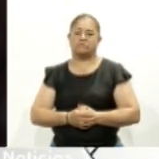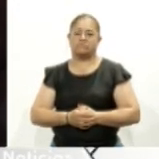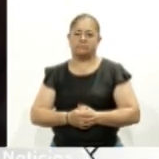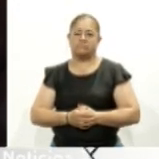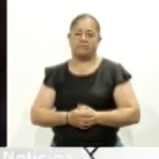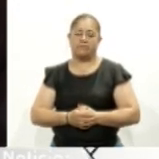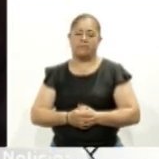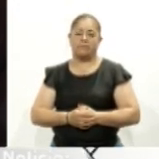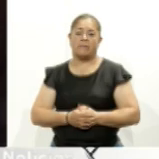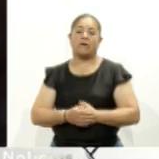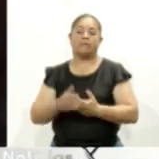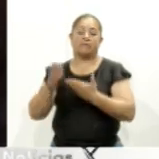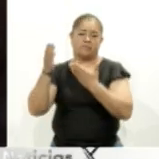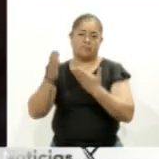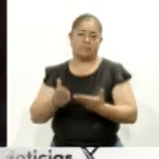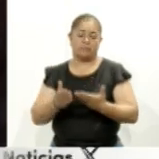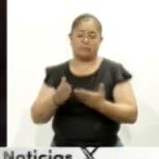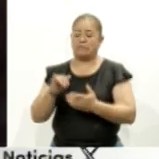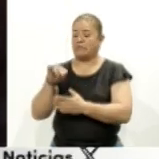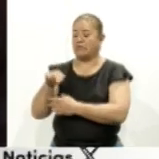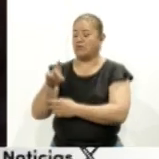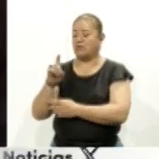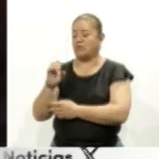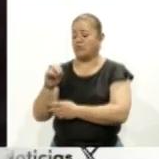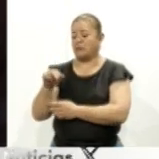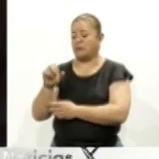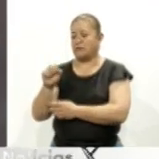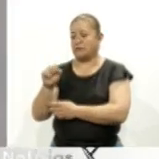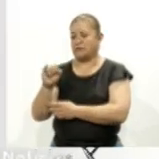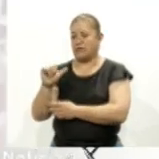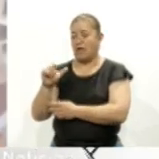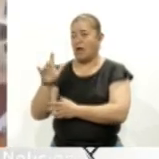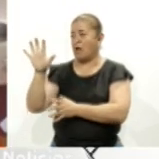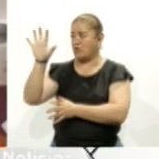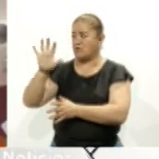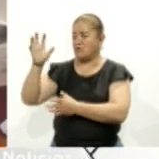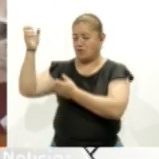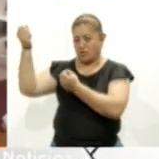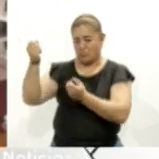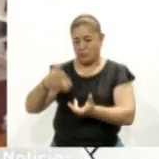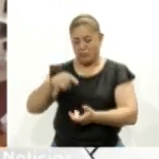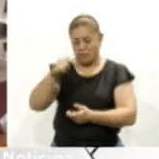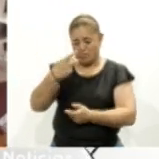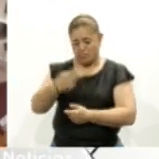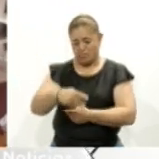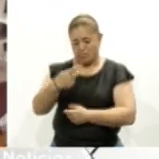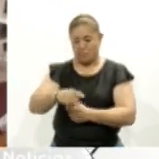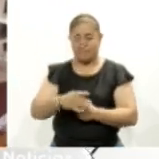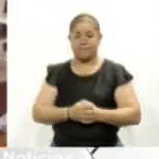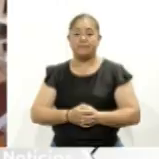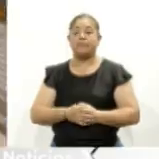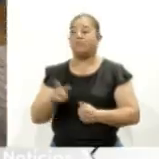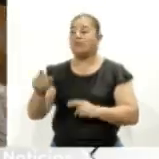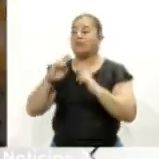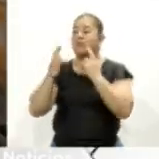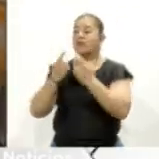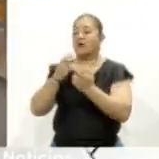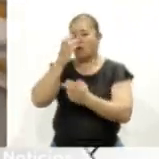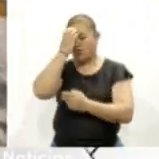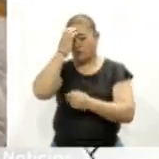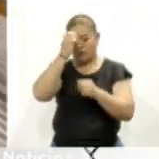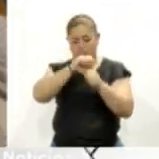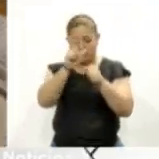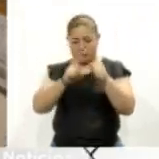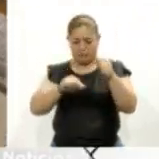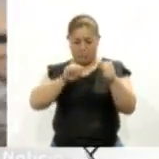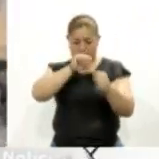Quisiera traer un poquito más de Indonesia a este estado. En la reunión, el embajador conoció la situación geográfica, el desarrollo